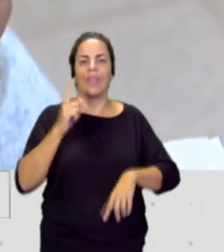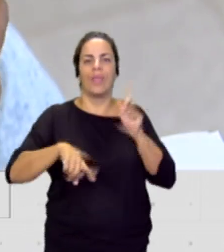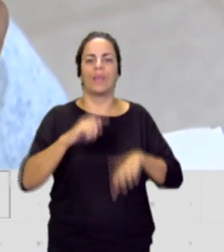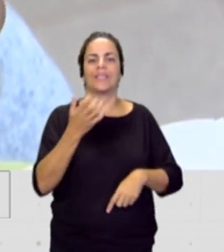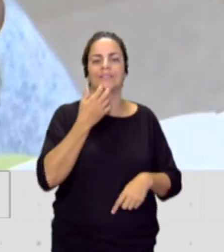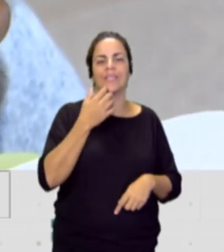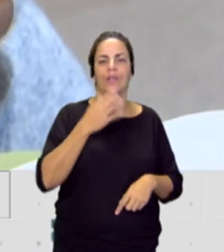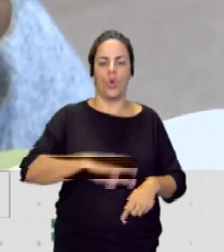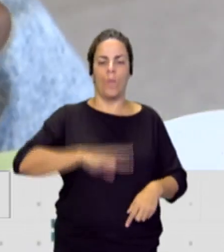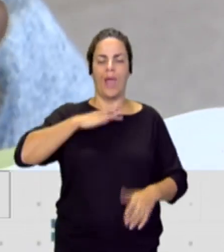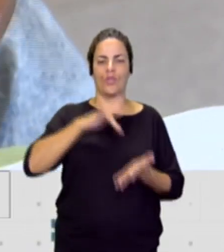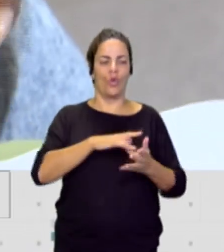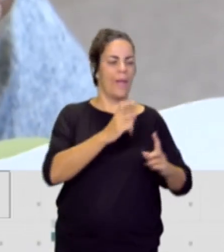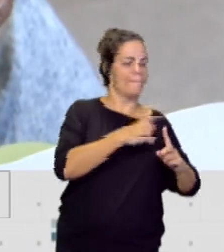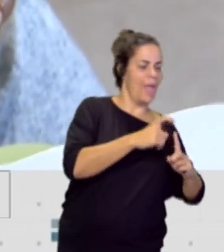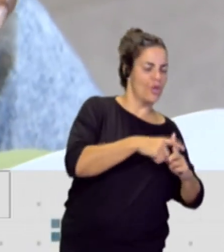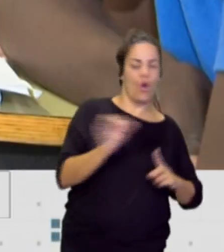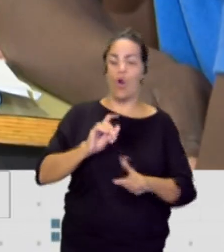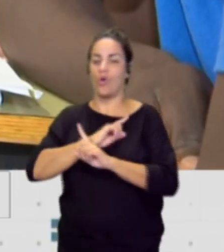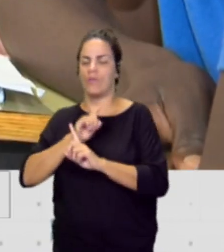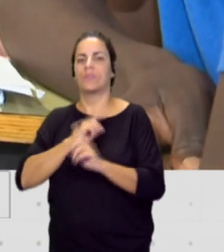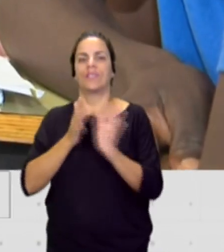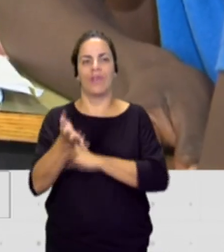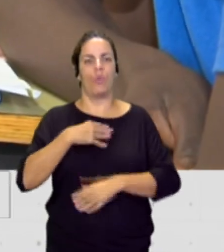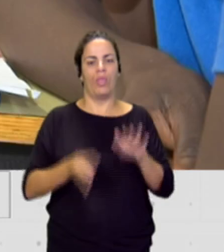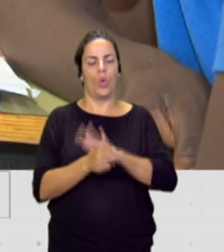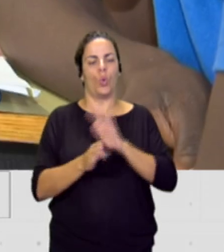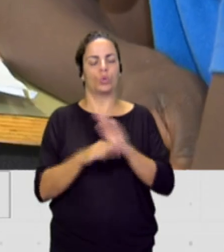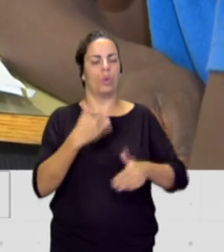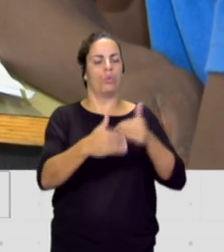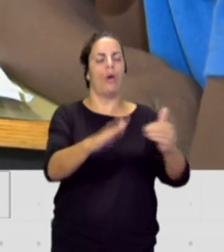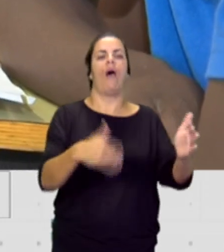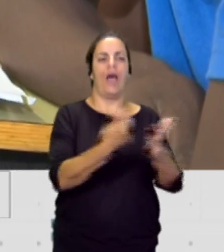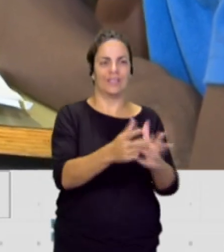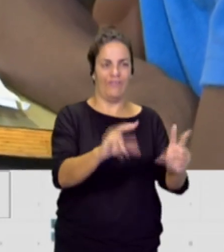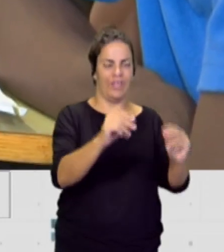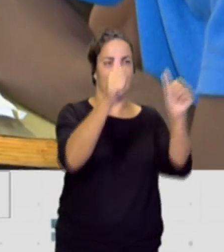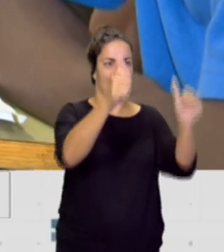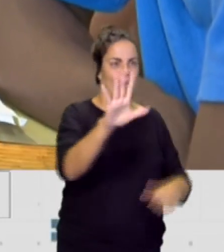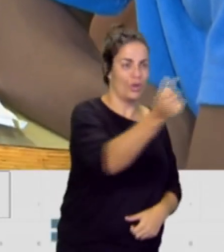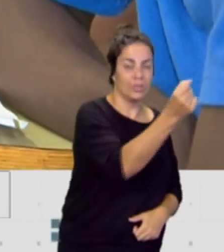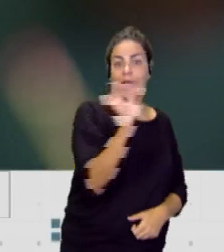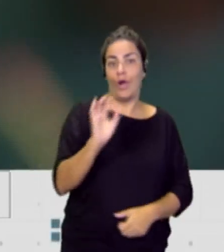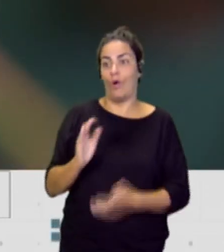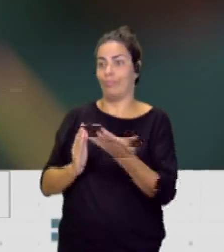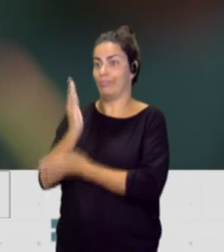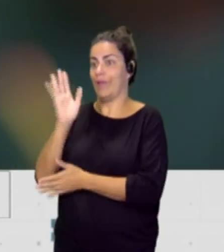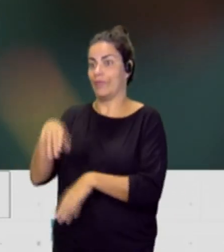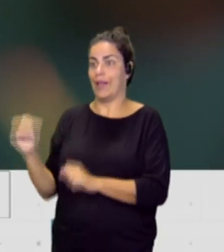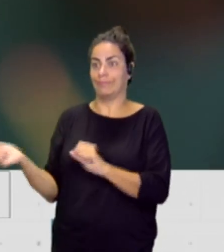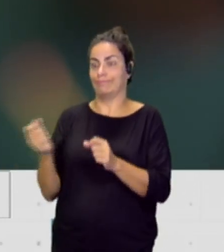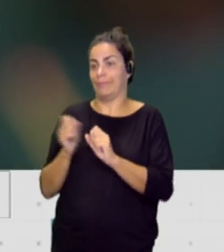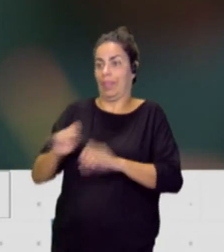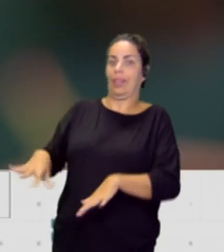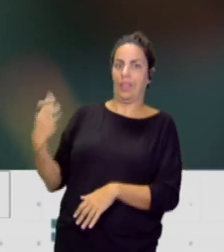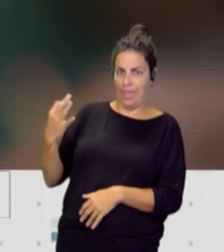es que acaban el curso con un título o sin el título. Sí, bueno Miguel Ángel, muchas gracias por la pregunta. Muchas gracias por la entrevista de